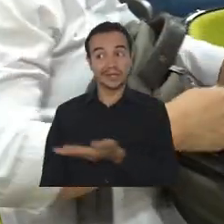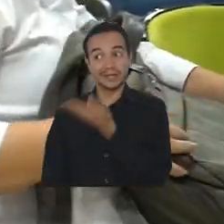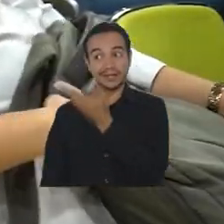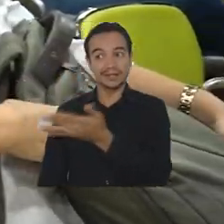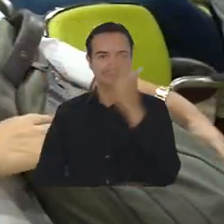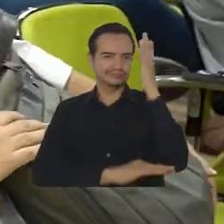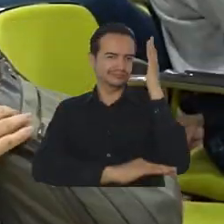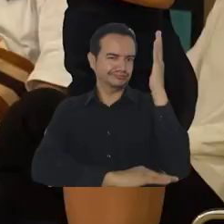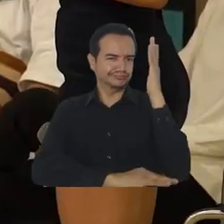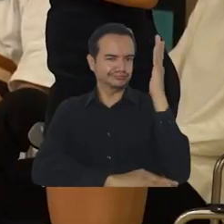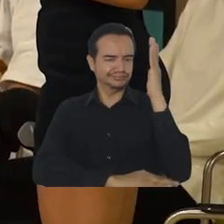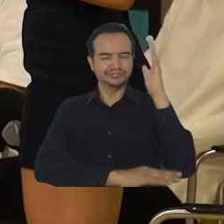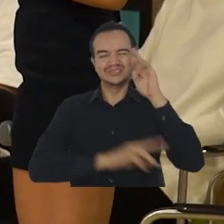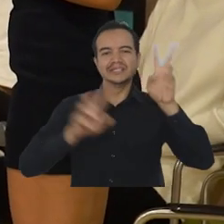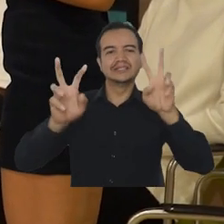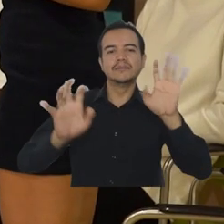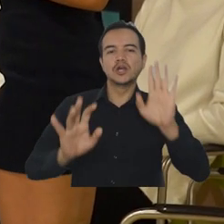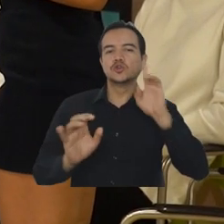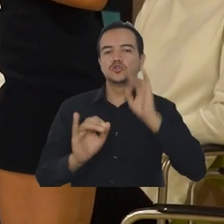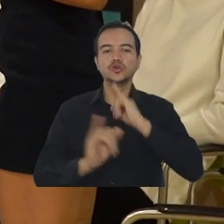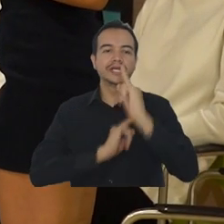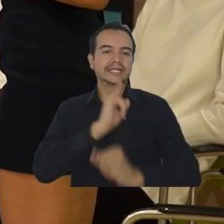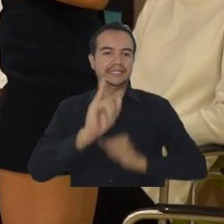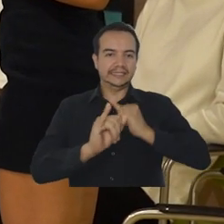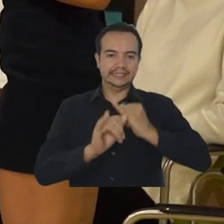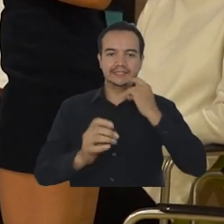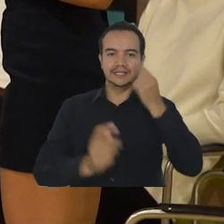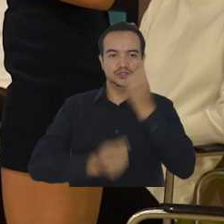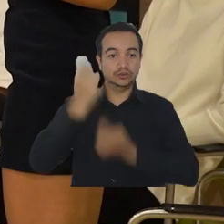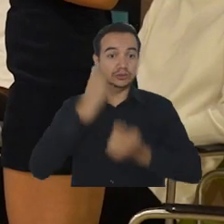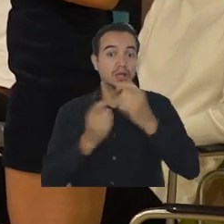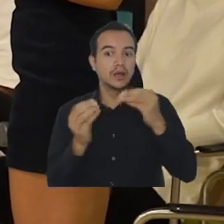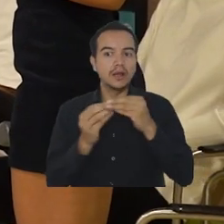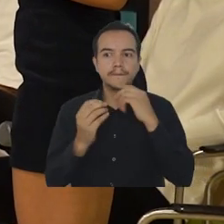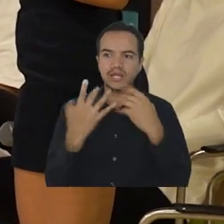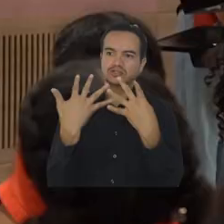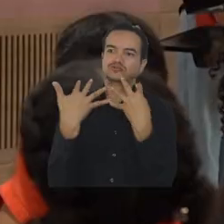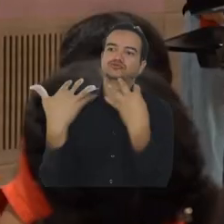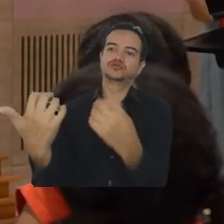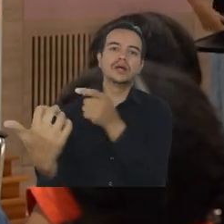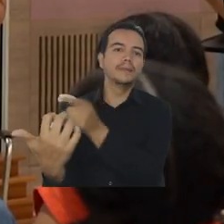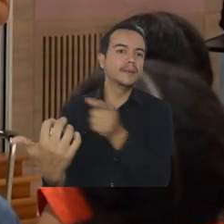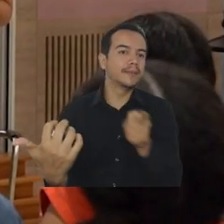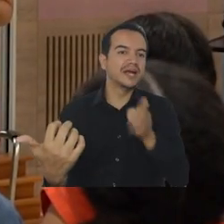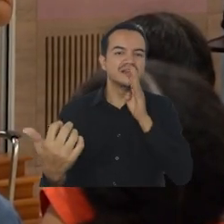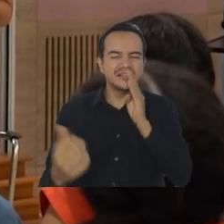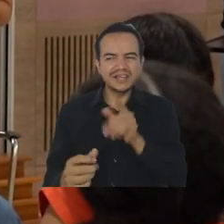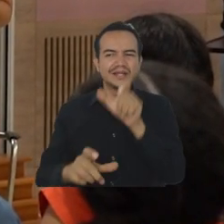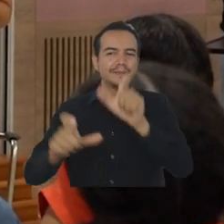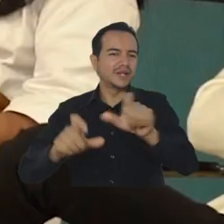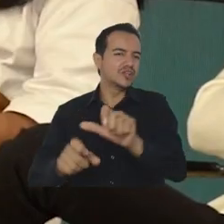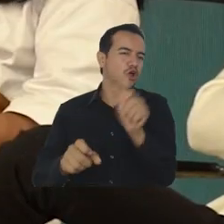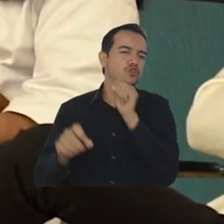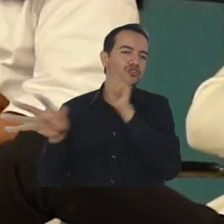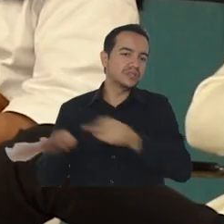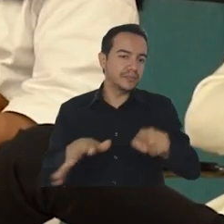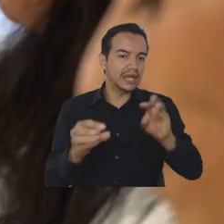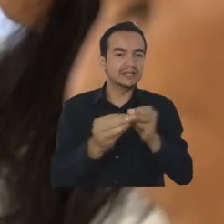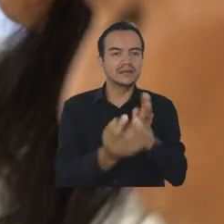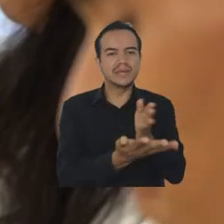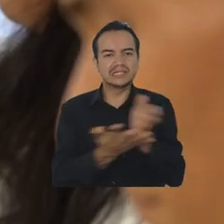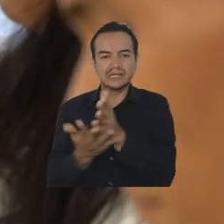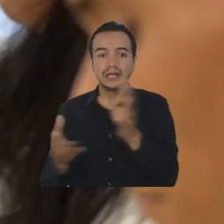charla liderada por este estudiante del Programa de Negocios Internacionales y donde participaron como invitados estudiantes de otros semestres y